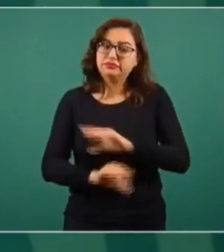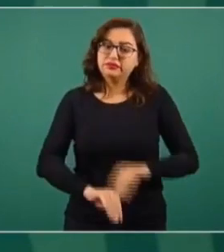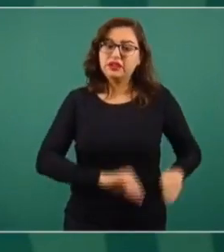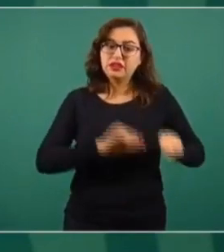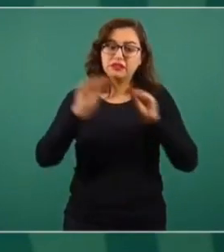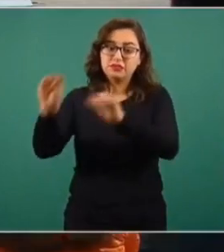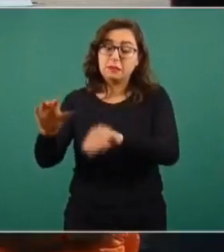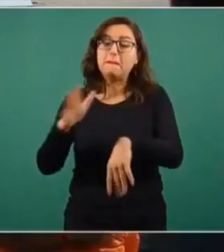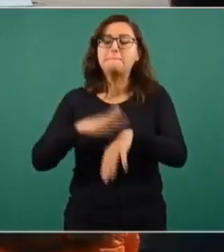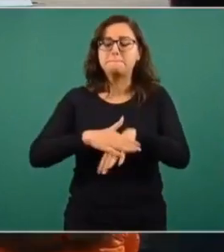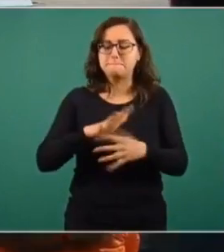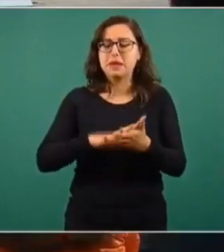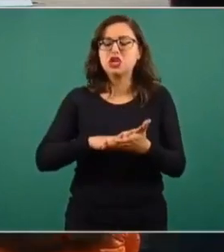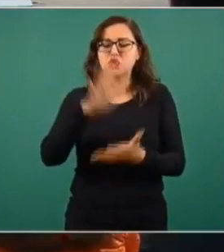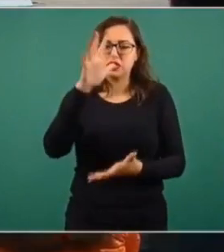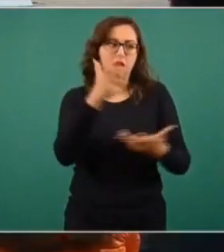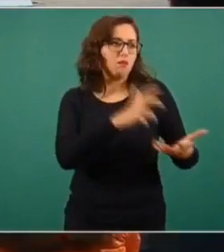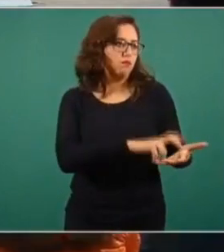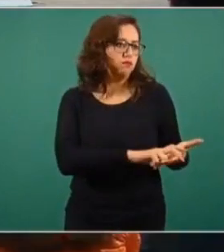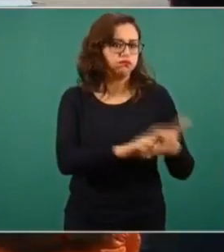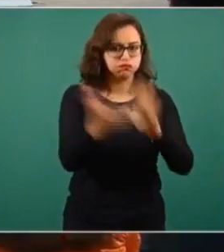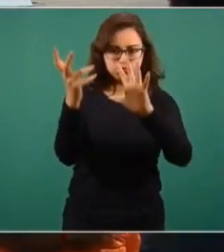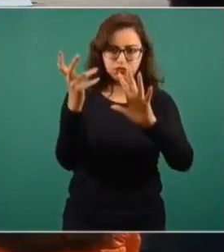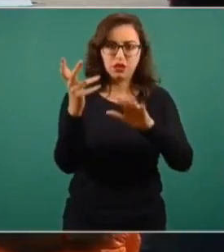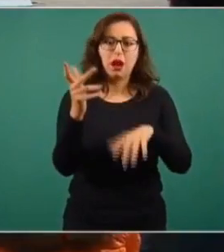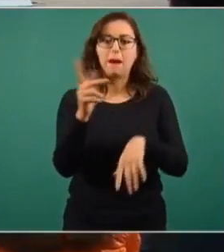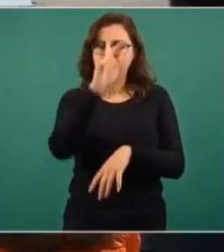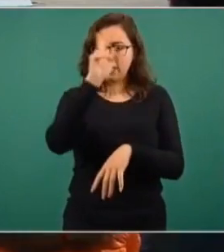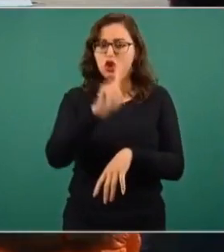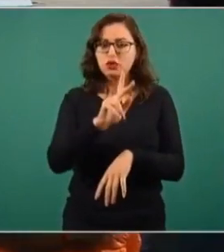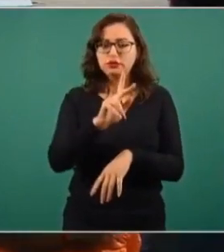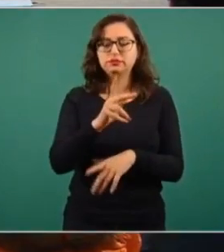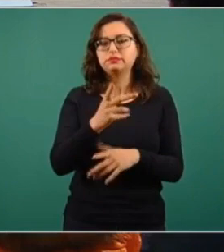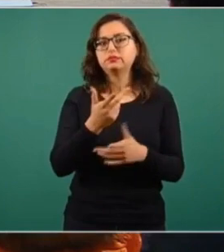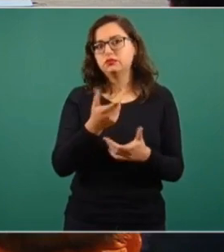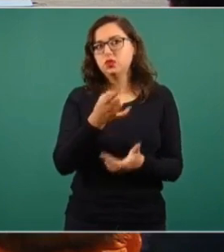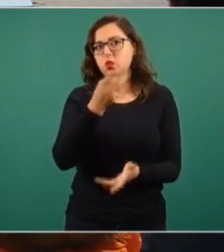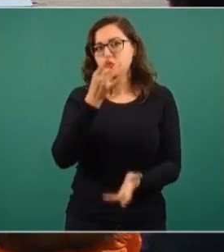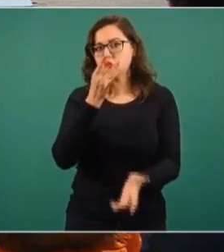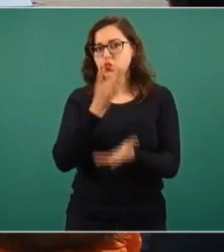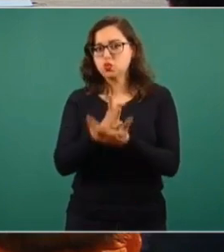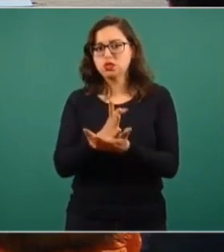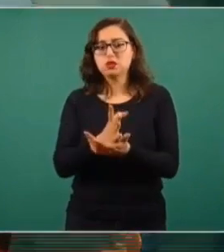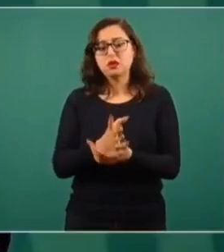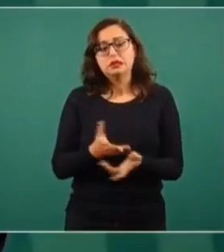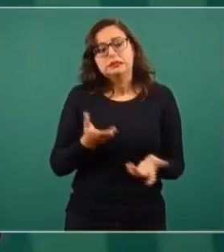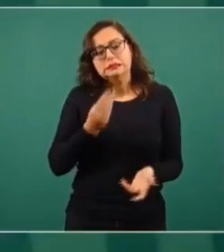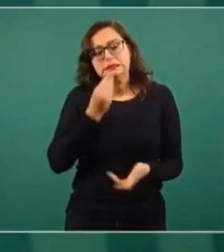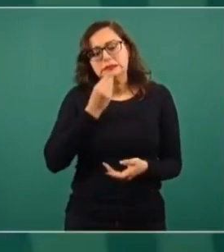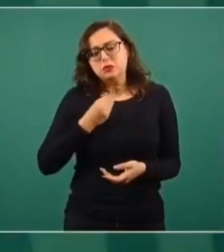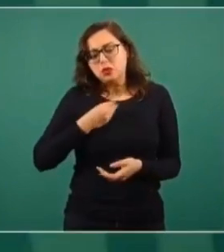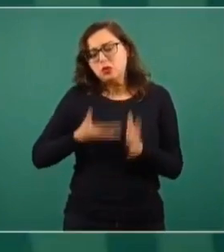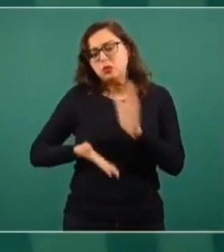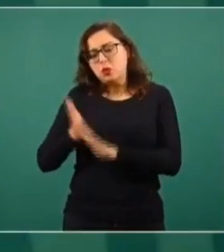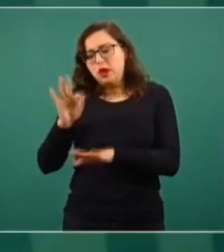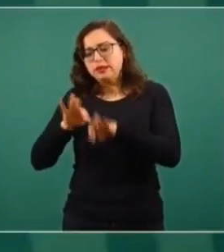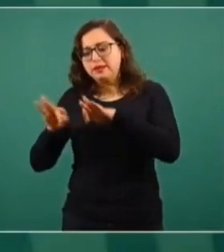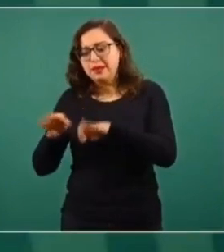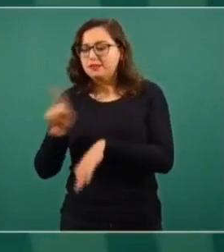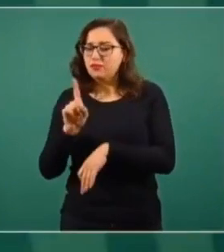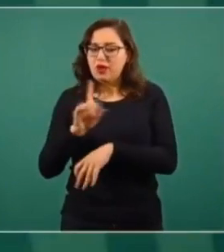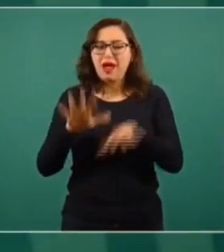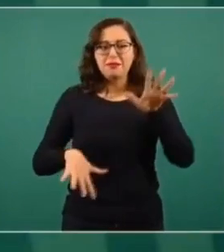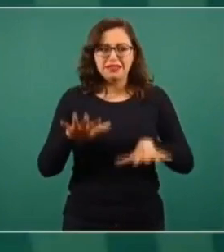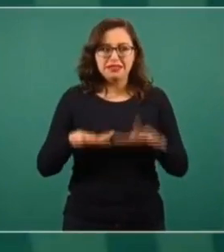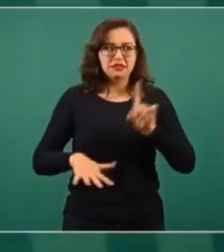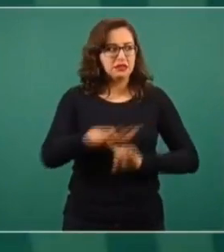donde hay violencia, no solamente es un asunto de moverse por necesidad, sino por la violencia